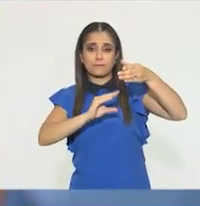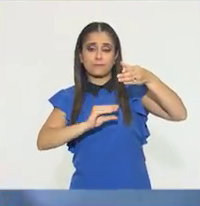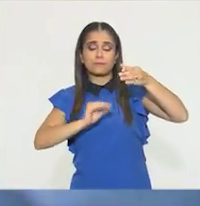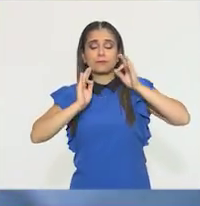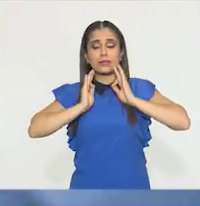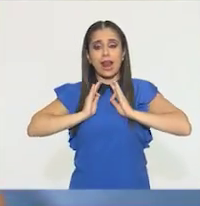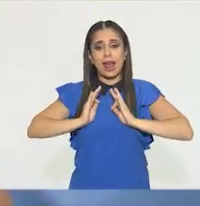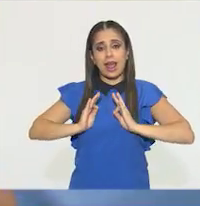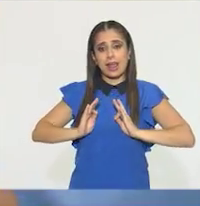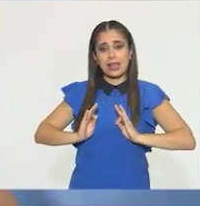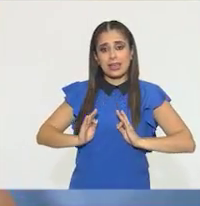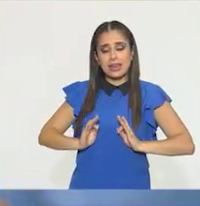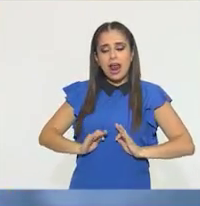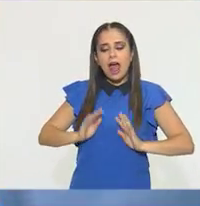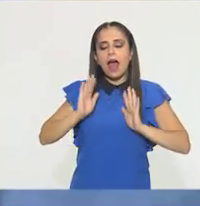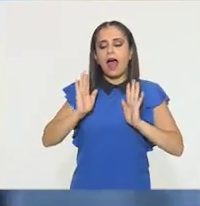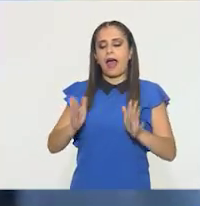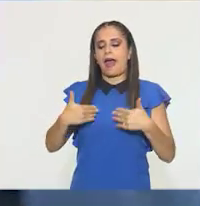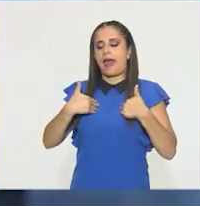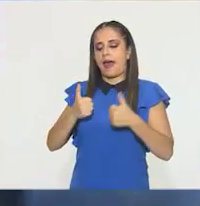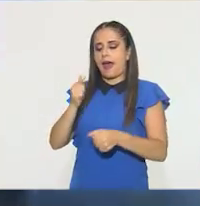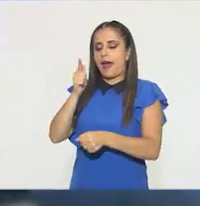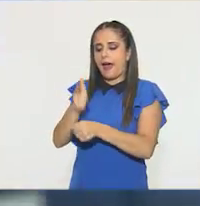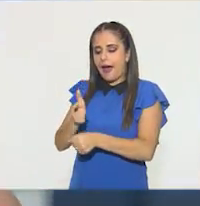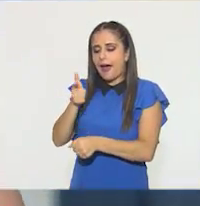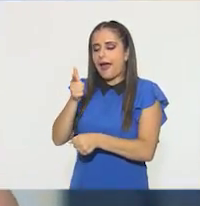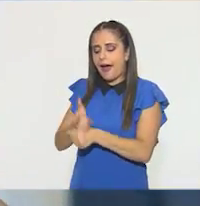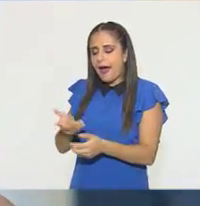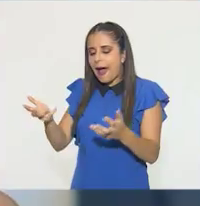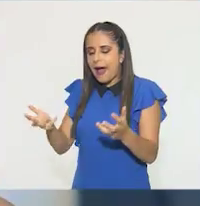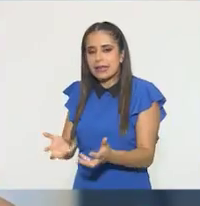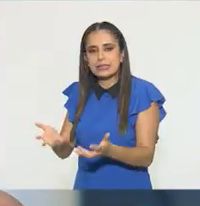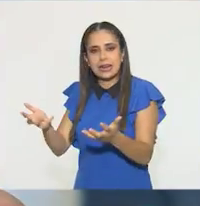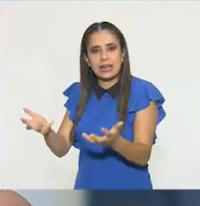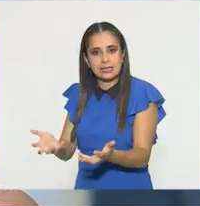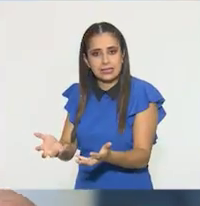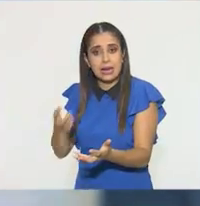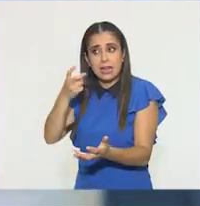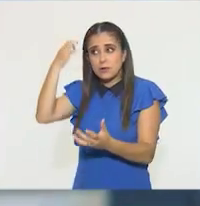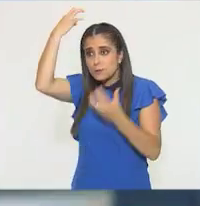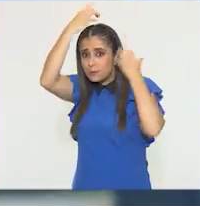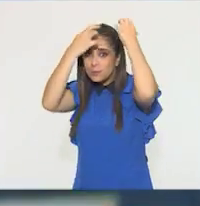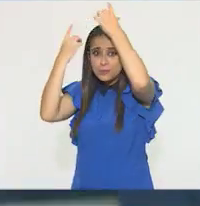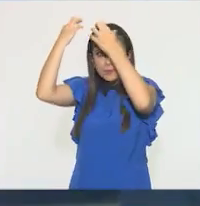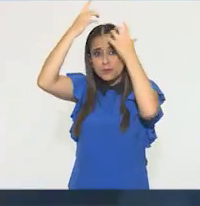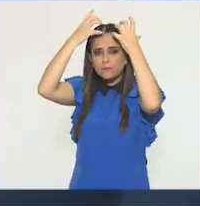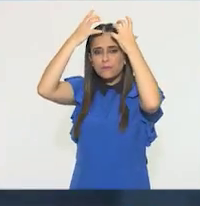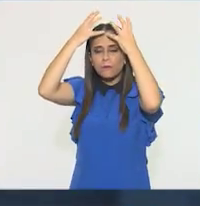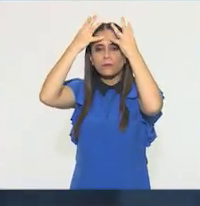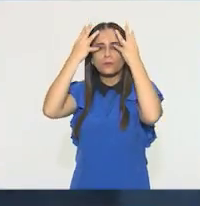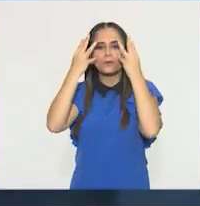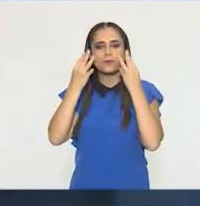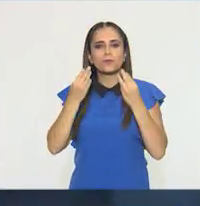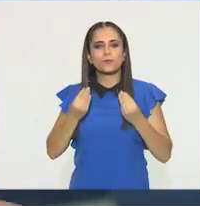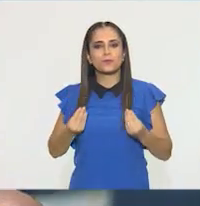Y cada vez es más claro ver a través de ella. El bicarbonato se quedó abajo. Quedó asentado abajo.